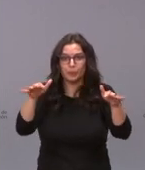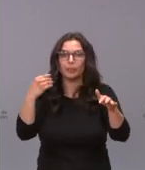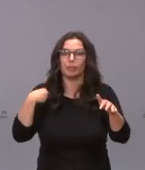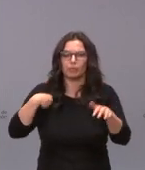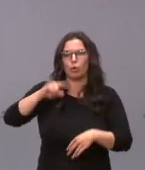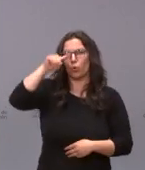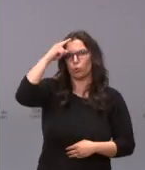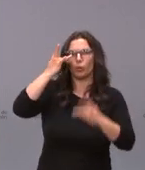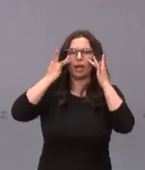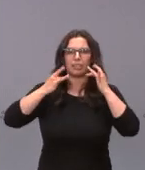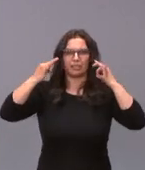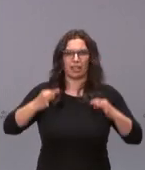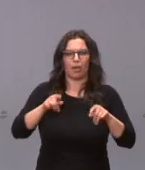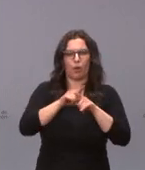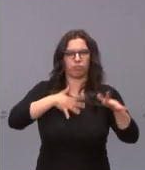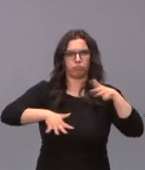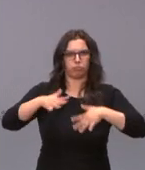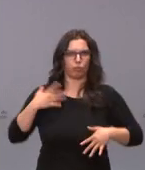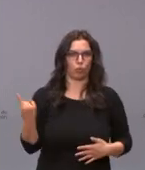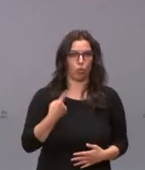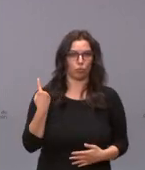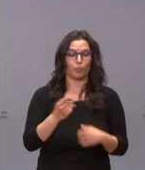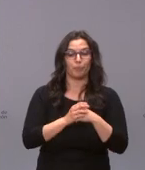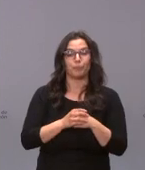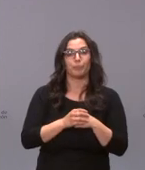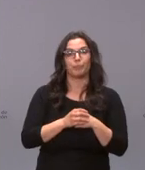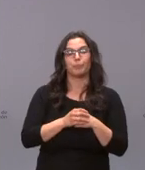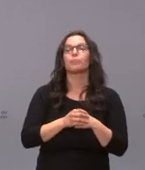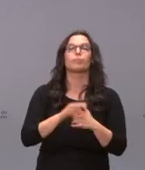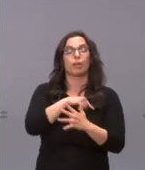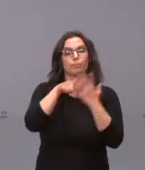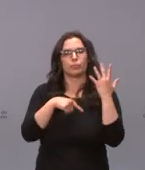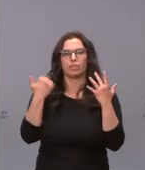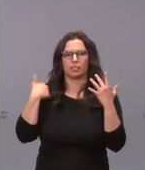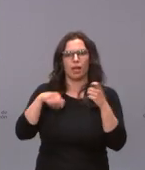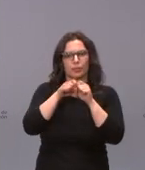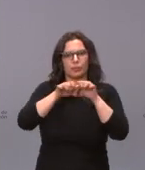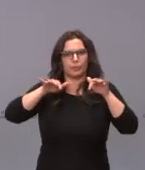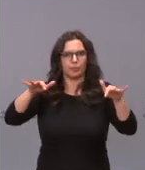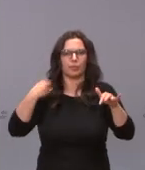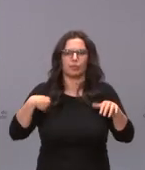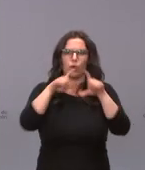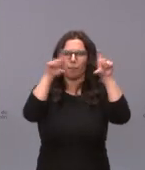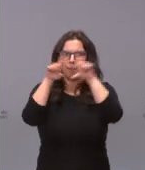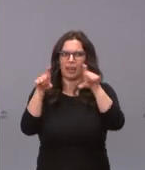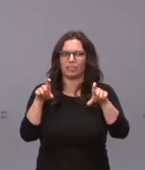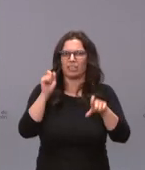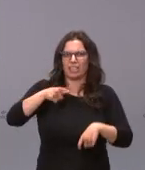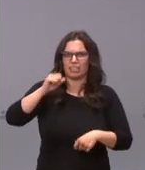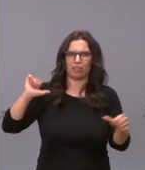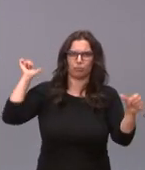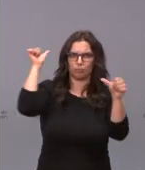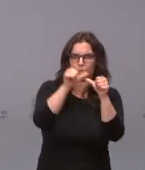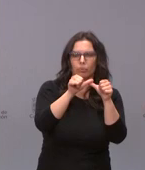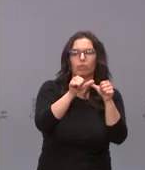cultura de la integridad. Esta es una práctica que ya ha sido ampliamente extendida en el mundo privado y siguiendo el compromiso del presidente